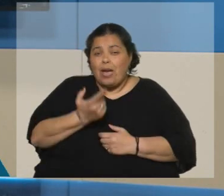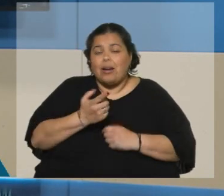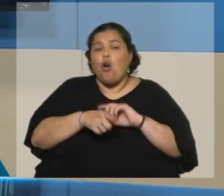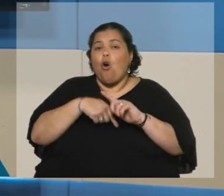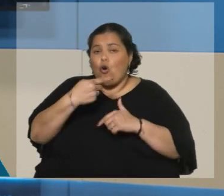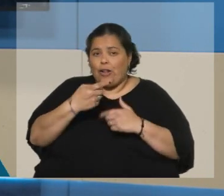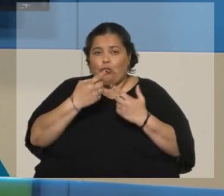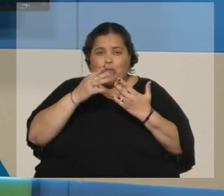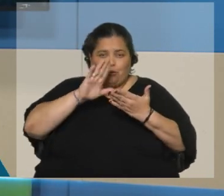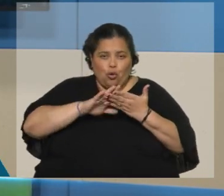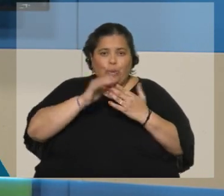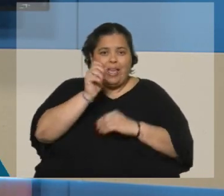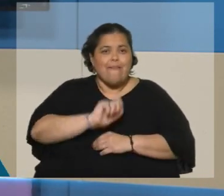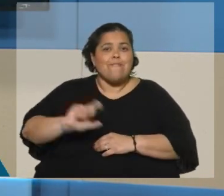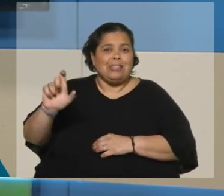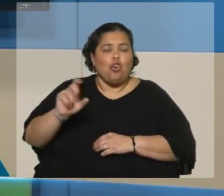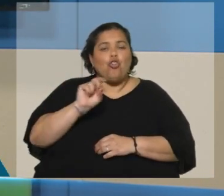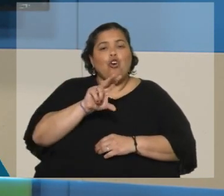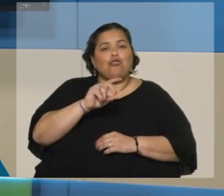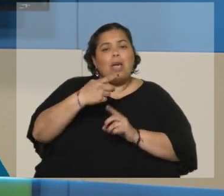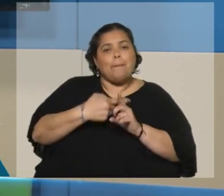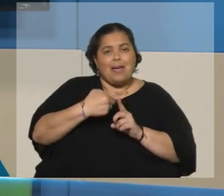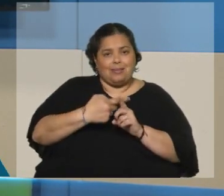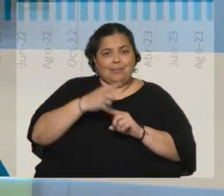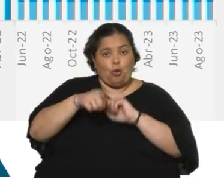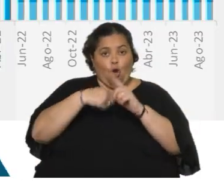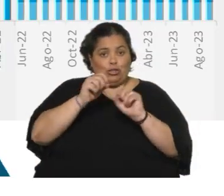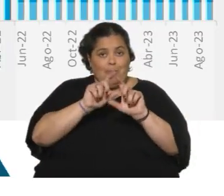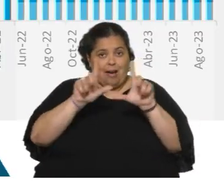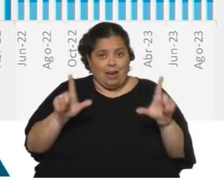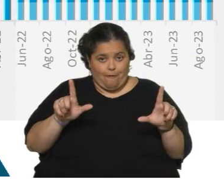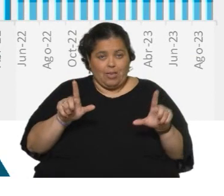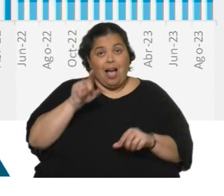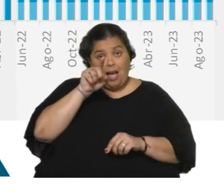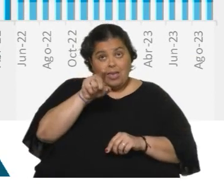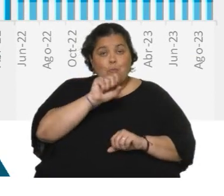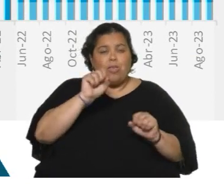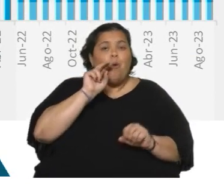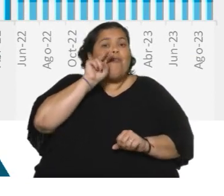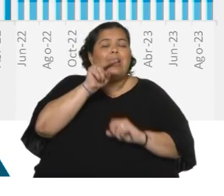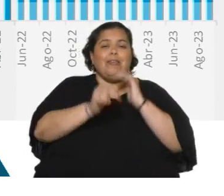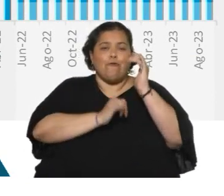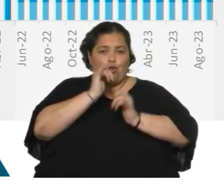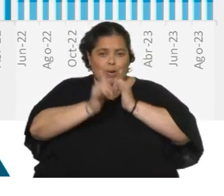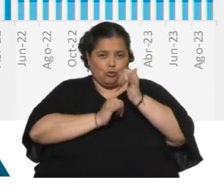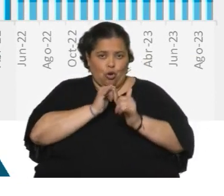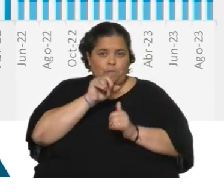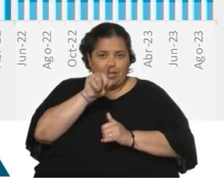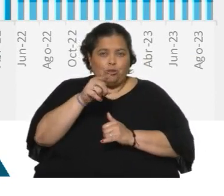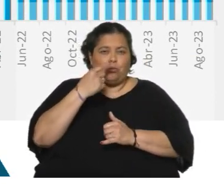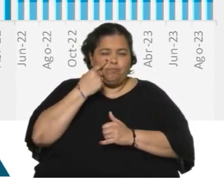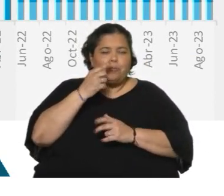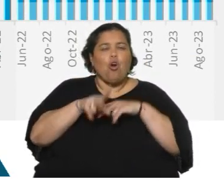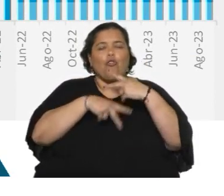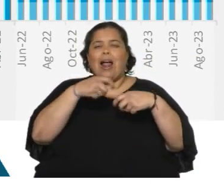a propósito de la inflación a 12 meses en la siguiente gráfica. Allí podemos tener información que nos va a acercar a otra